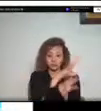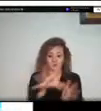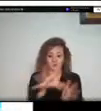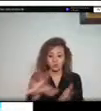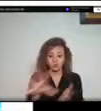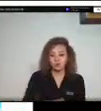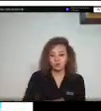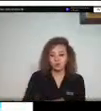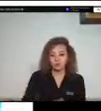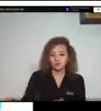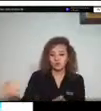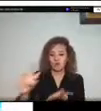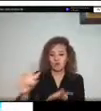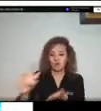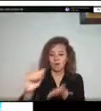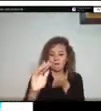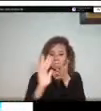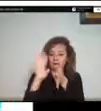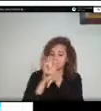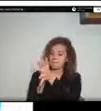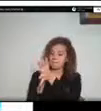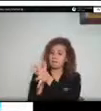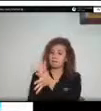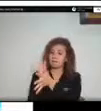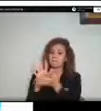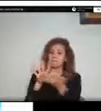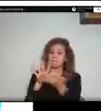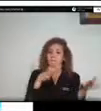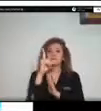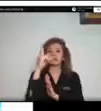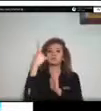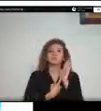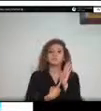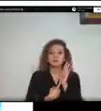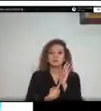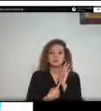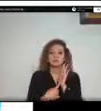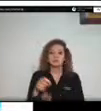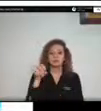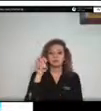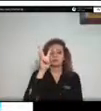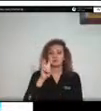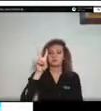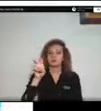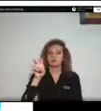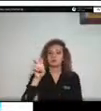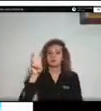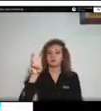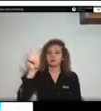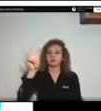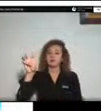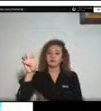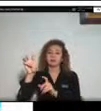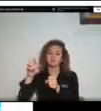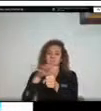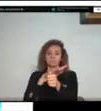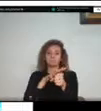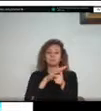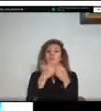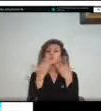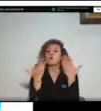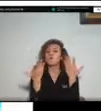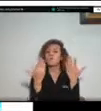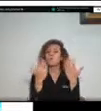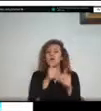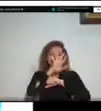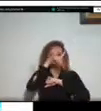eventos referidos a inundación movimientos en masa o combinados de esta información siguiente